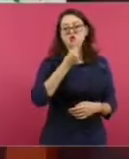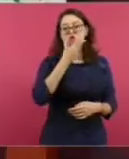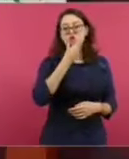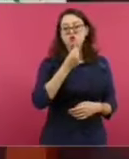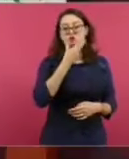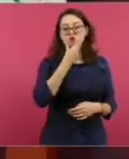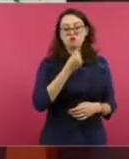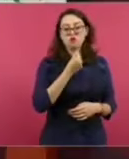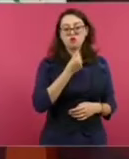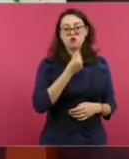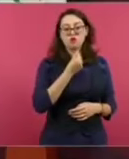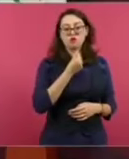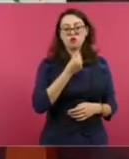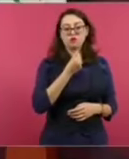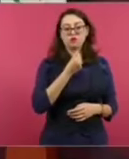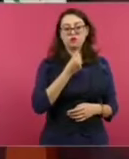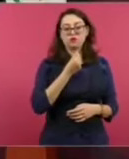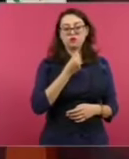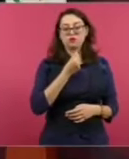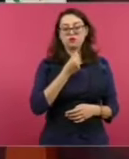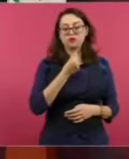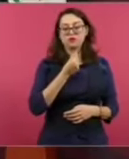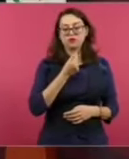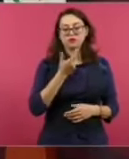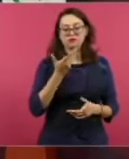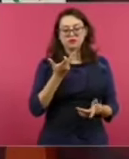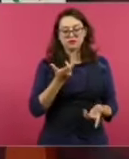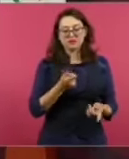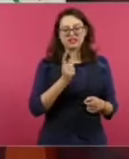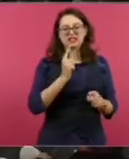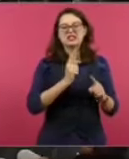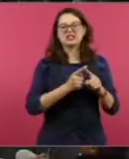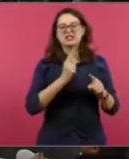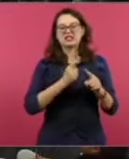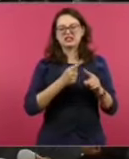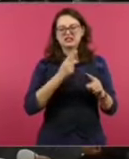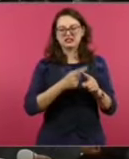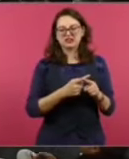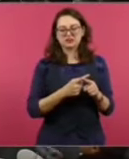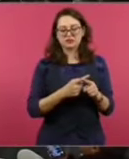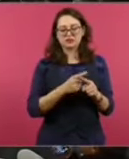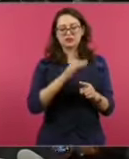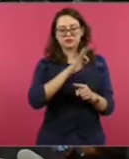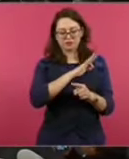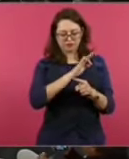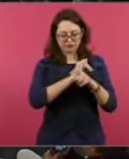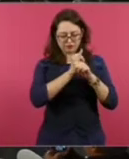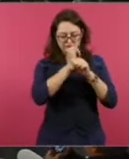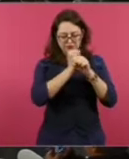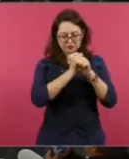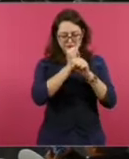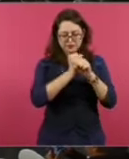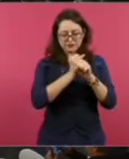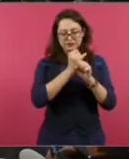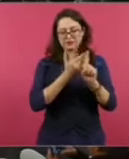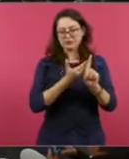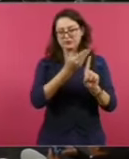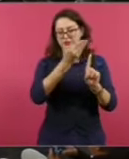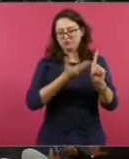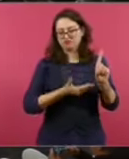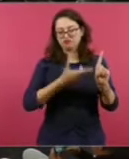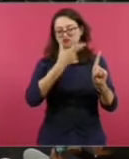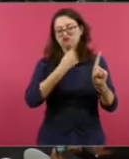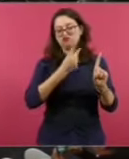Si se ponen ustedes a indagar, es todo un personaje